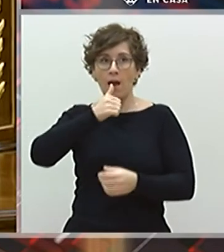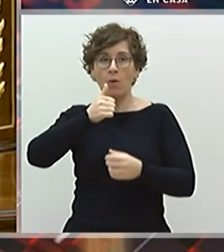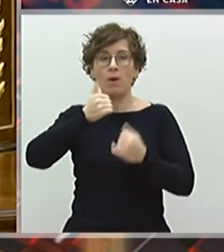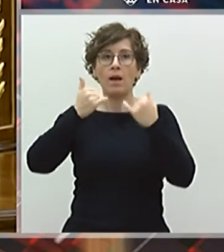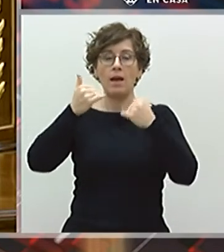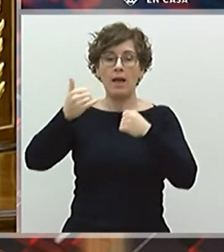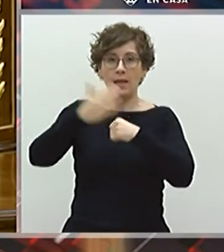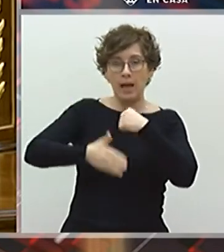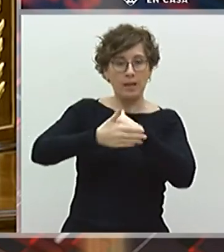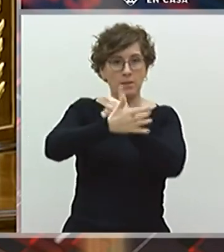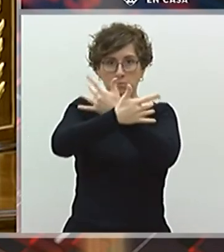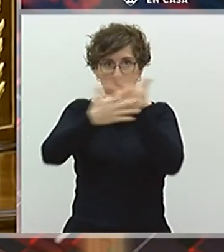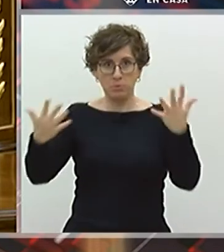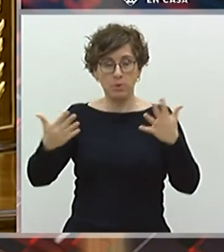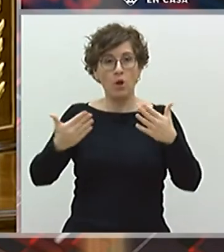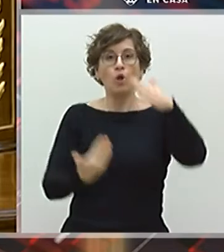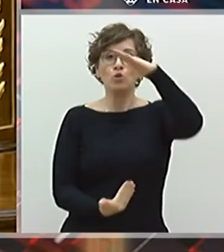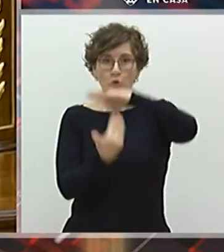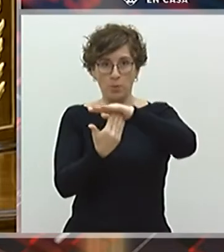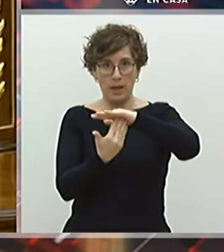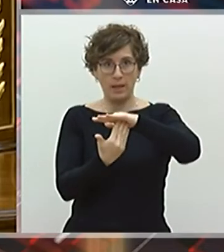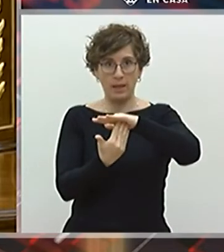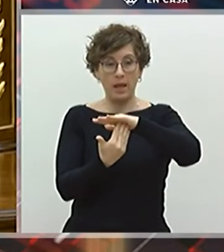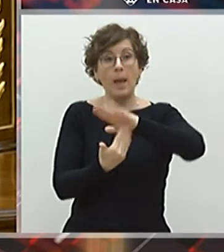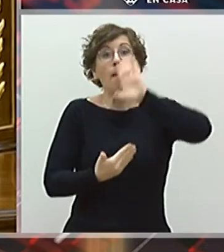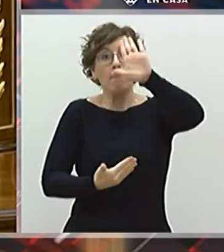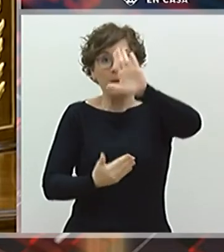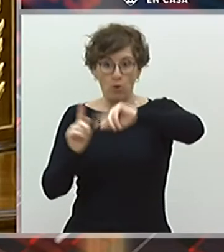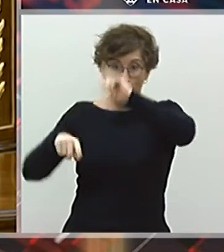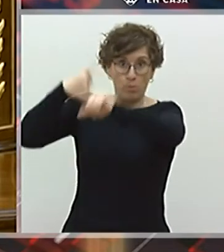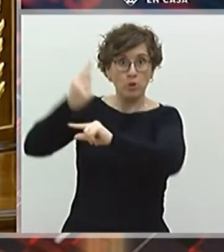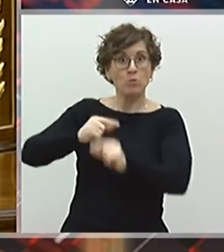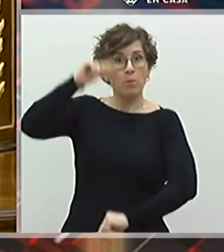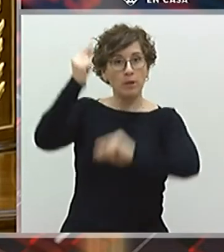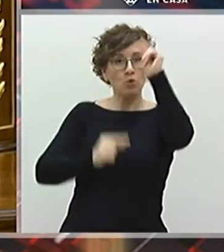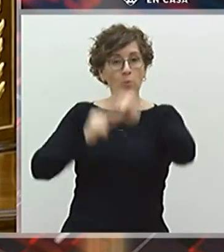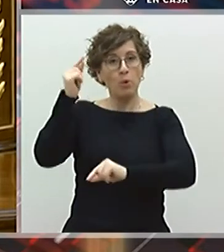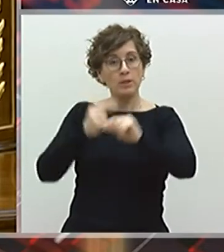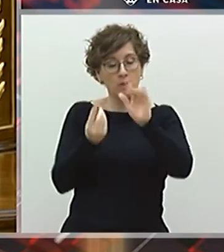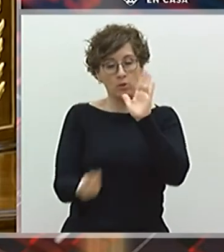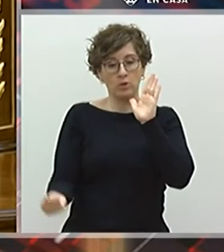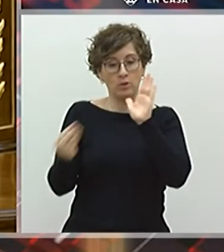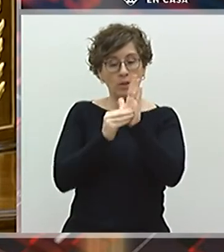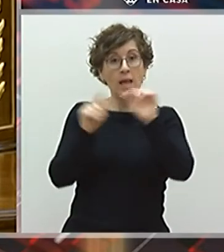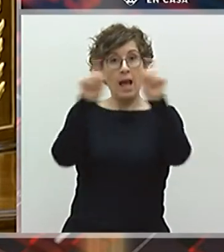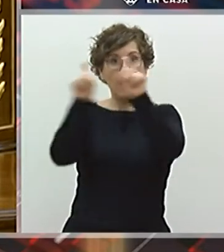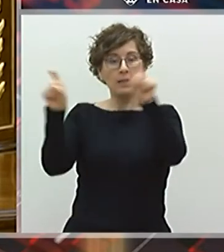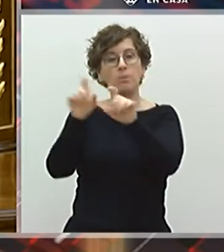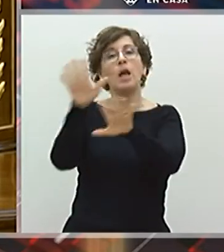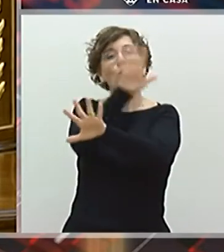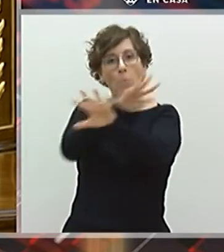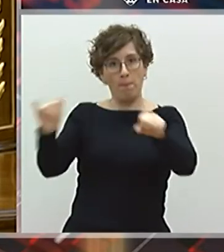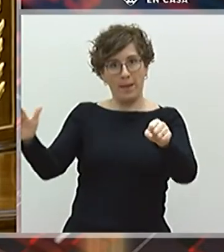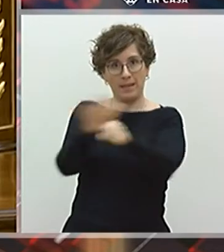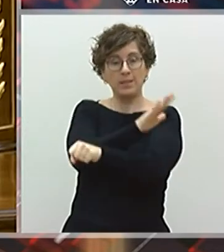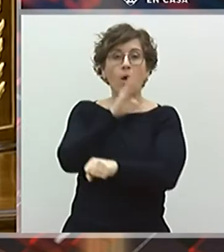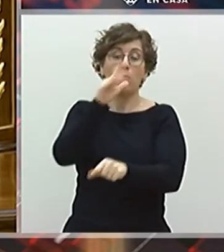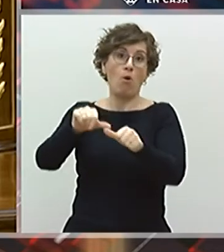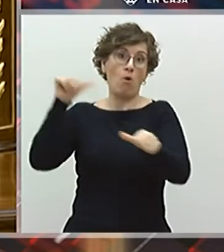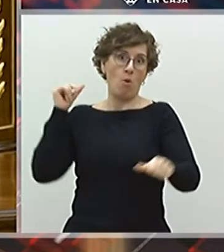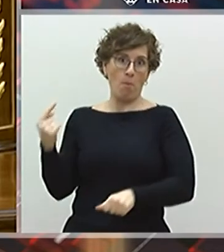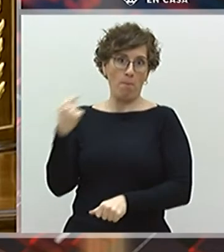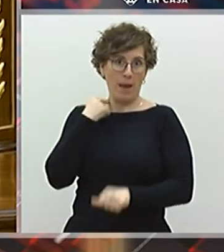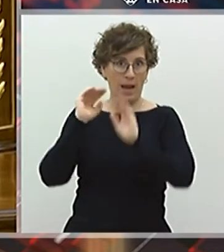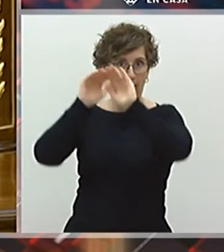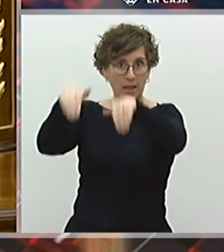vamos a compensar a las empresas hidroeléctricas para las pérdidas tenidas. Empresas que no hace mucho